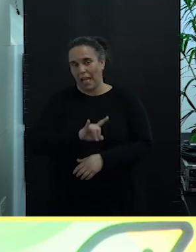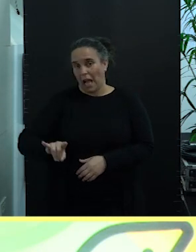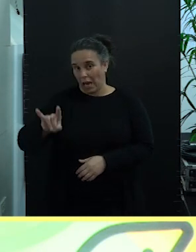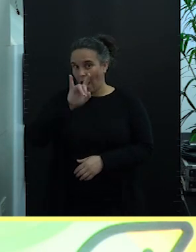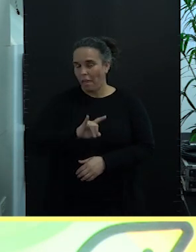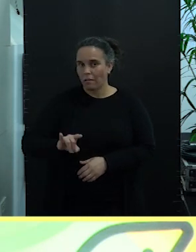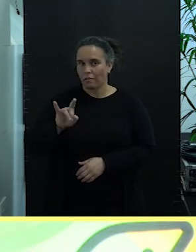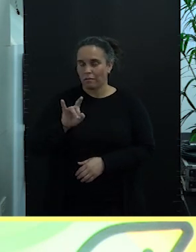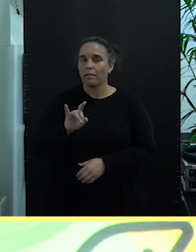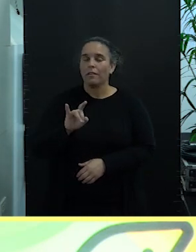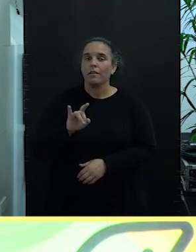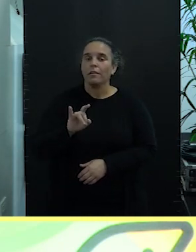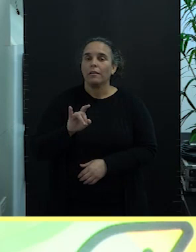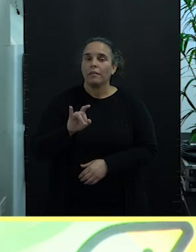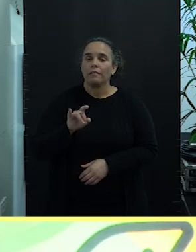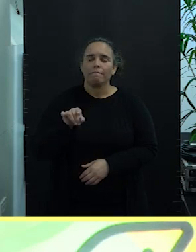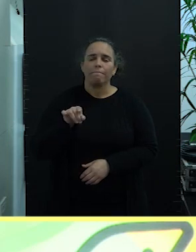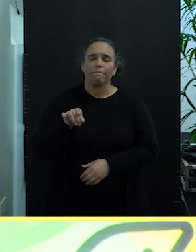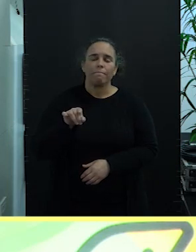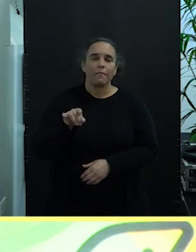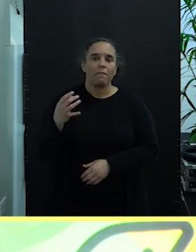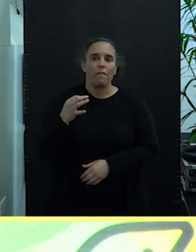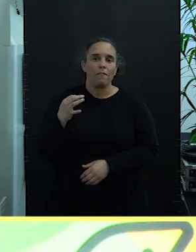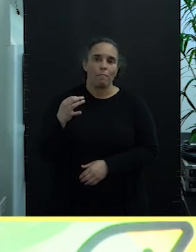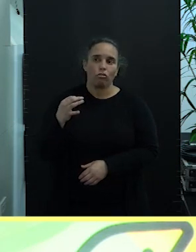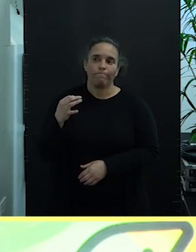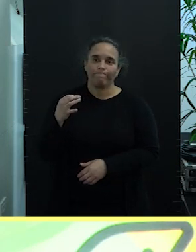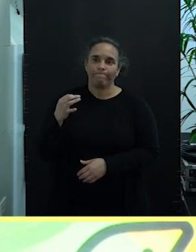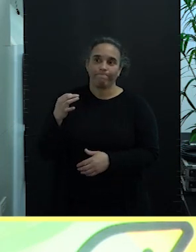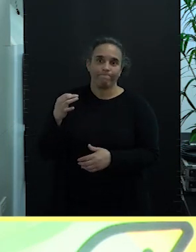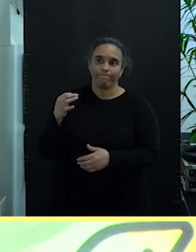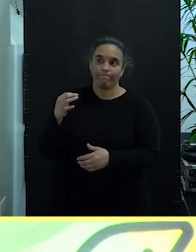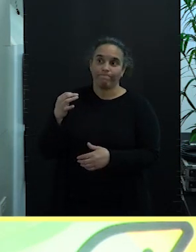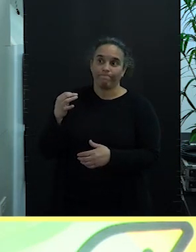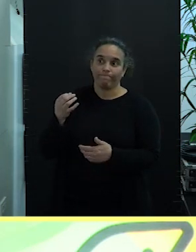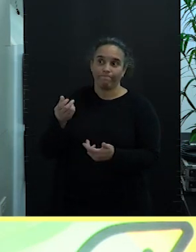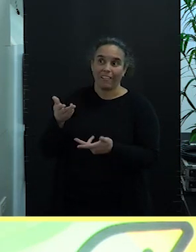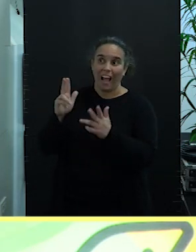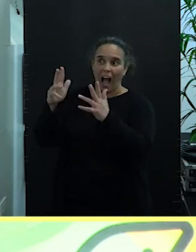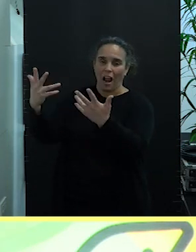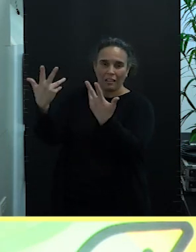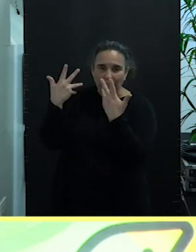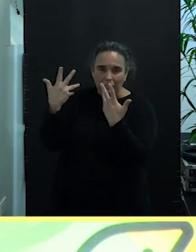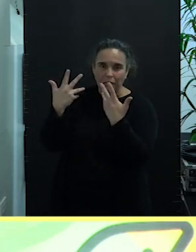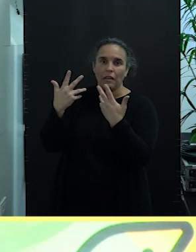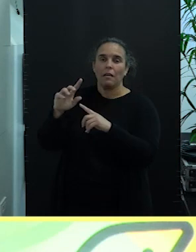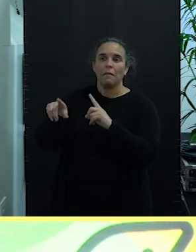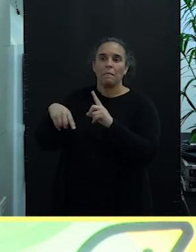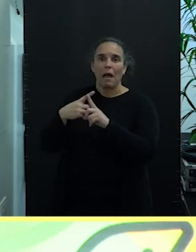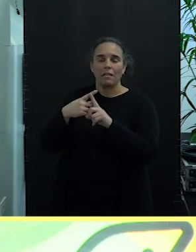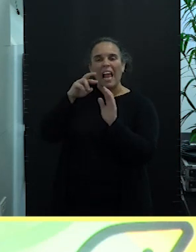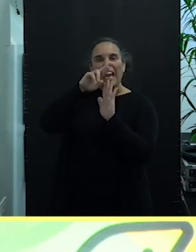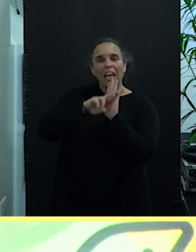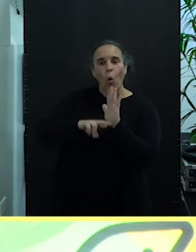evidentemente tenemos que dejarnos asesorar y dirigir por ese regulador comunitario